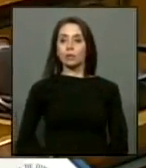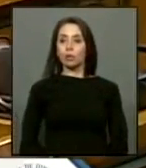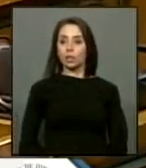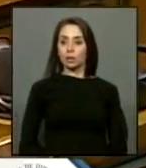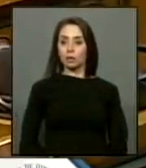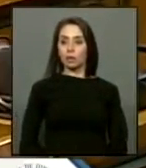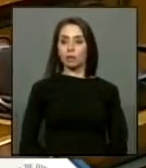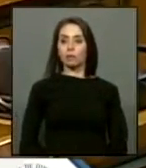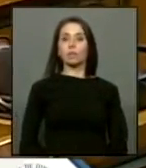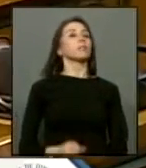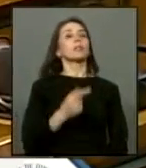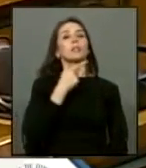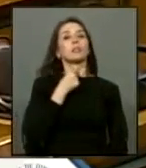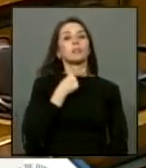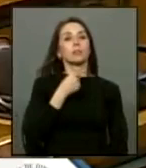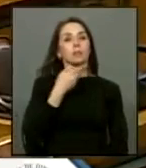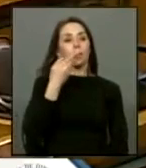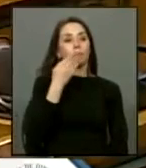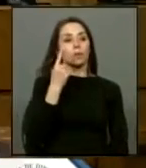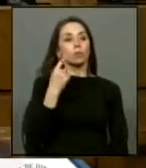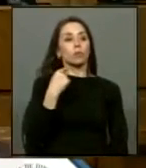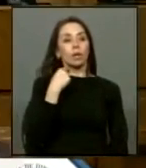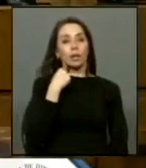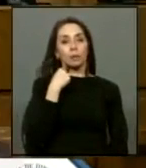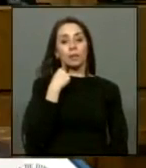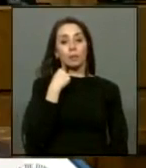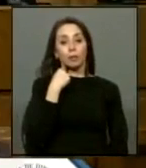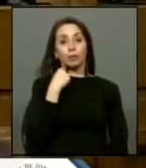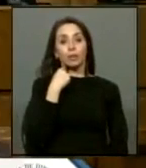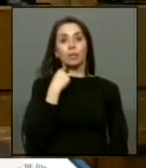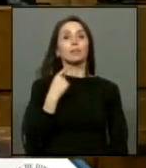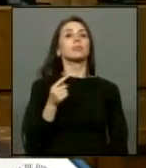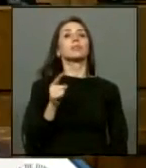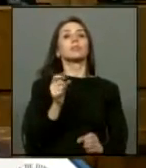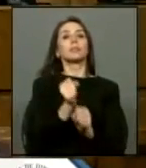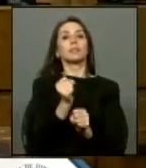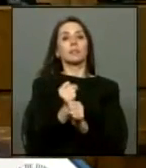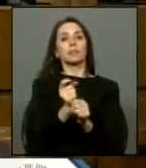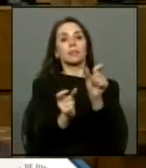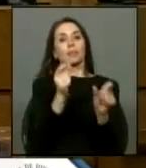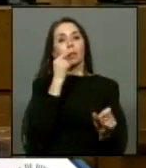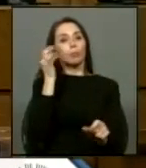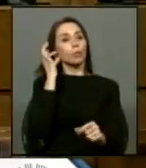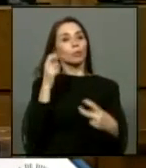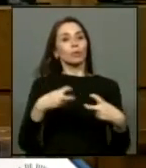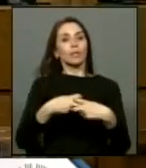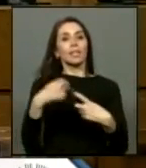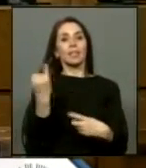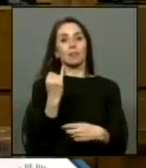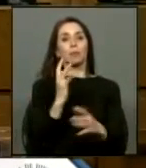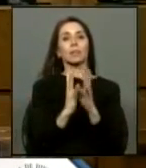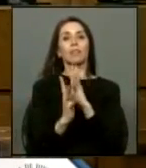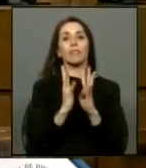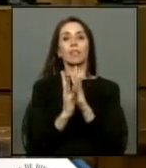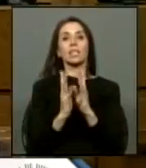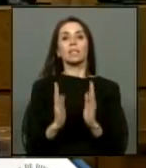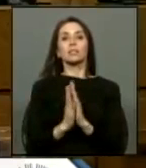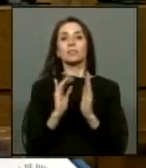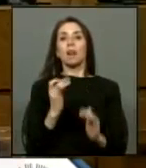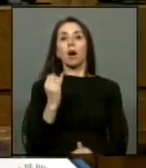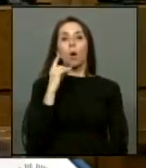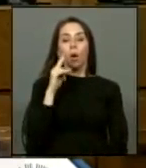Quiero referirme a una situación que está afectando a los trabajadores y trabajadoras del Sindicato de Trabajadores Independientes de Ferias Libres de San Joaquín.